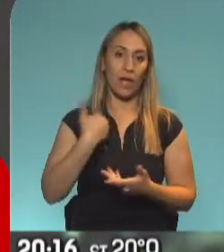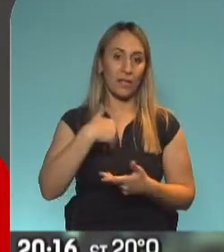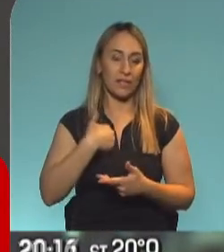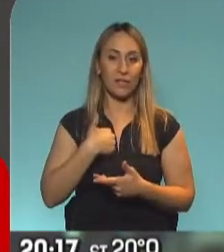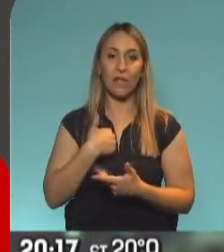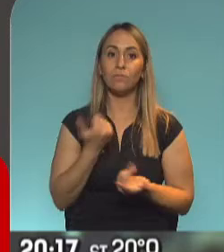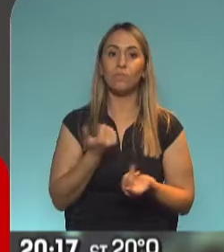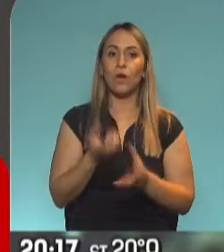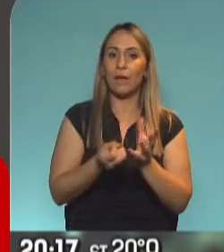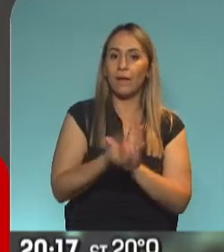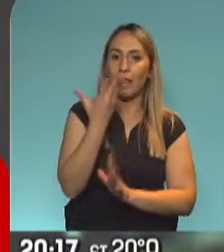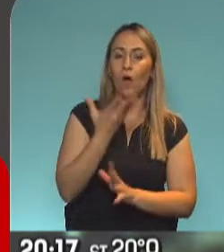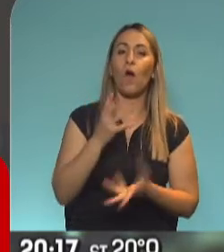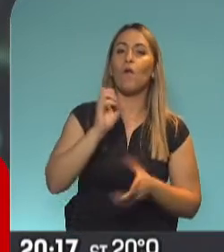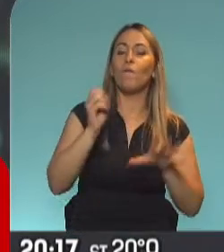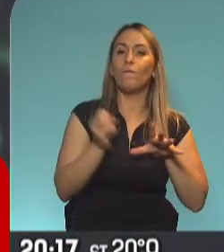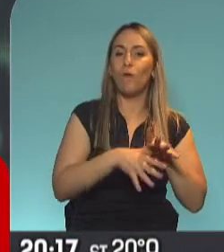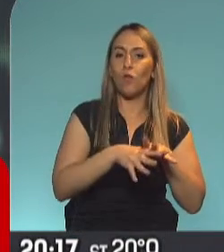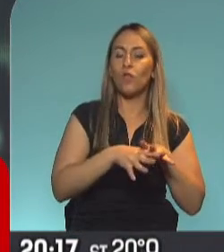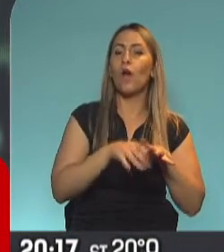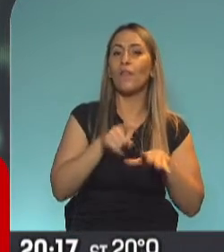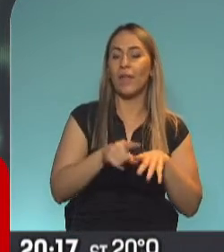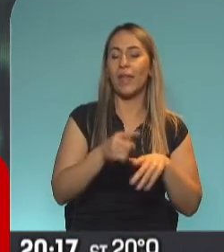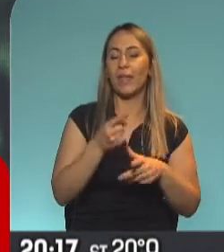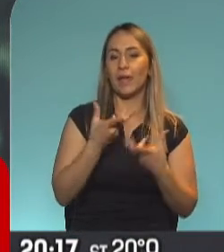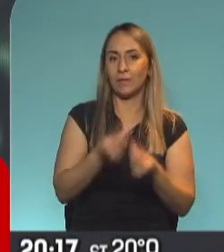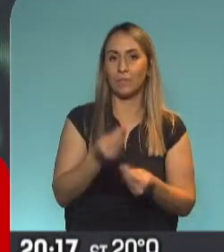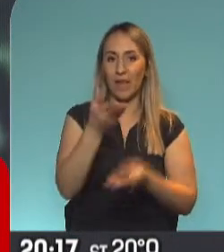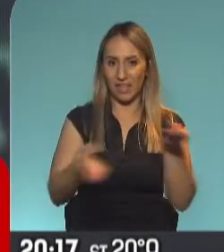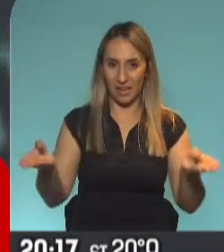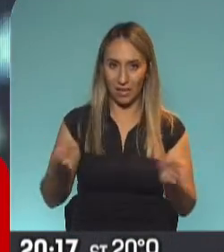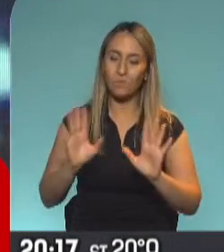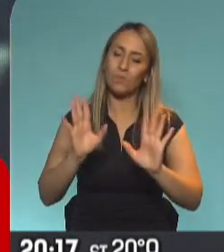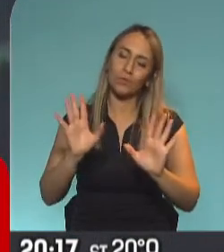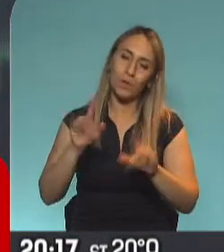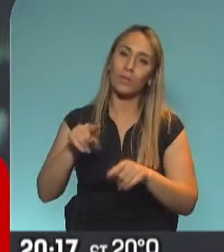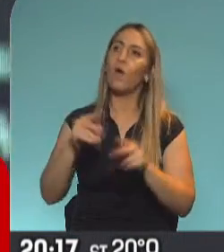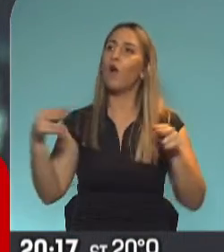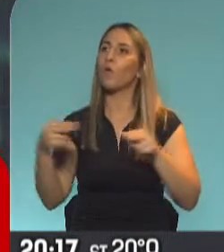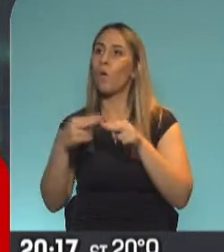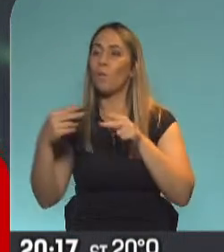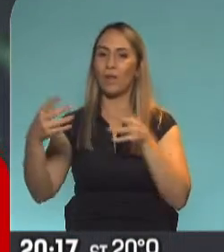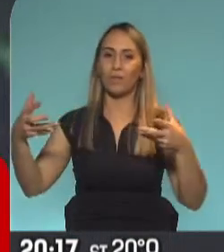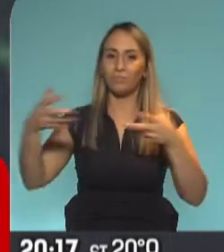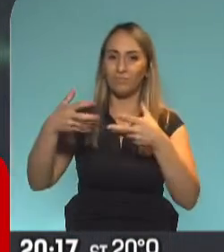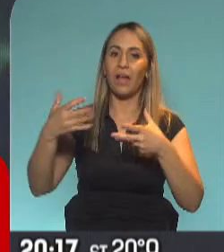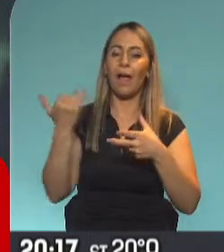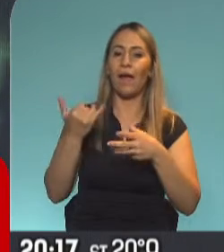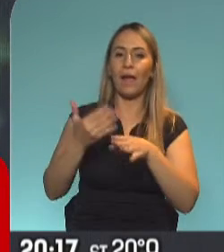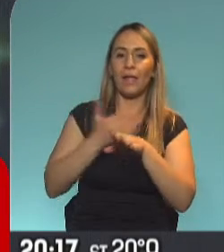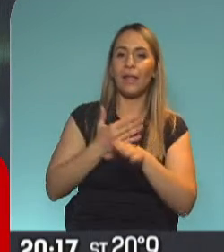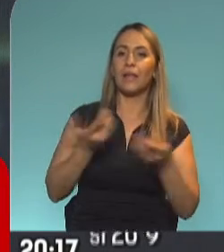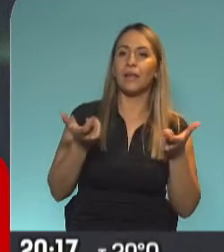Fondo Mundial de Emergencia Humanitaria. Sin la esencia política que siempre tiene este tipo de cumbres, sin la posibilidad de que entre los mandatarios haya reuniones